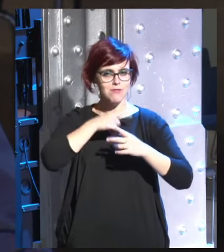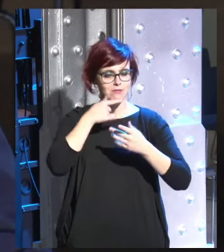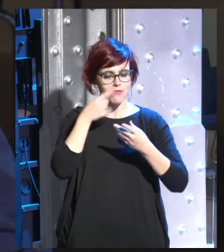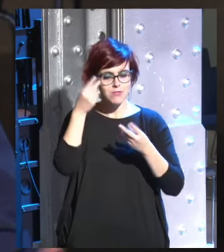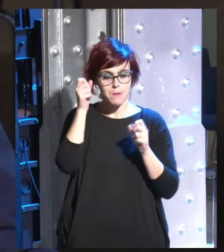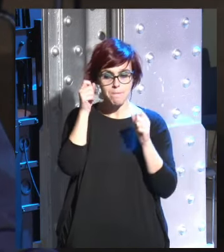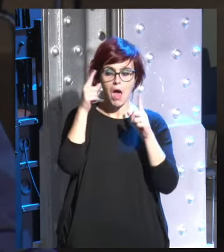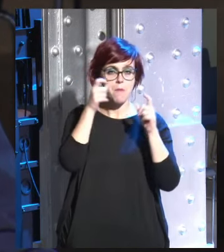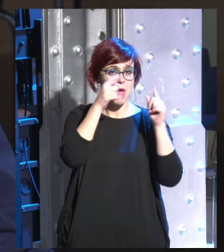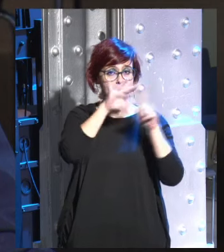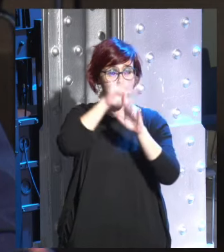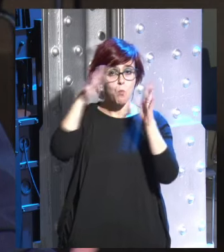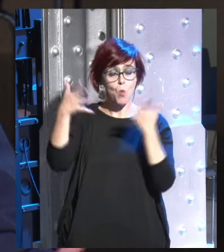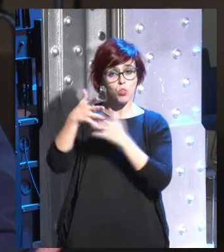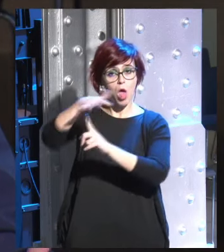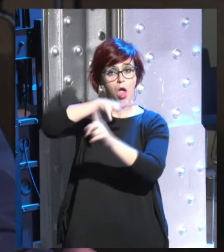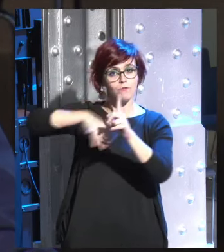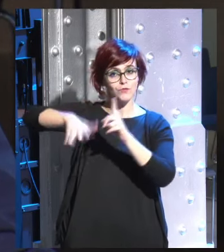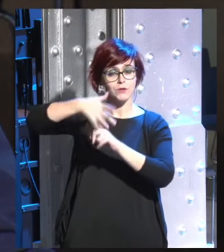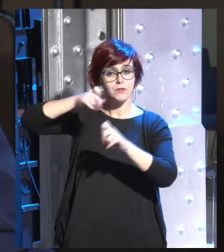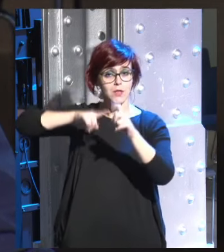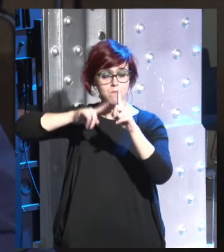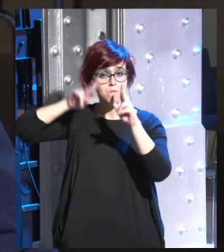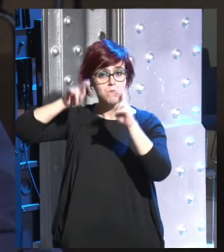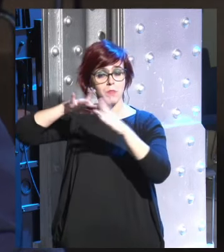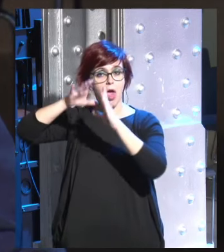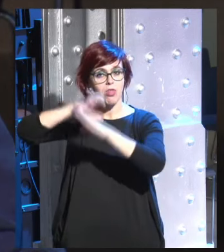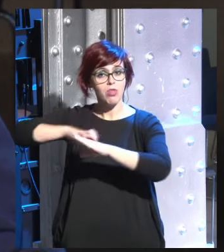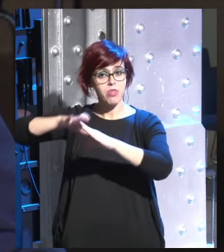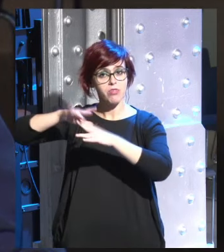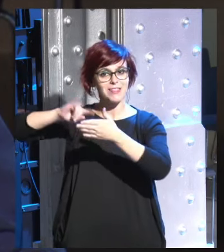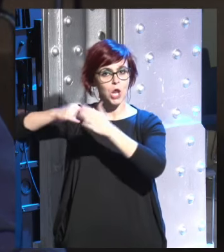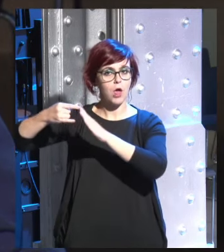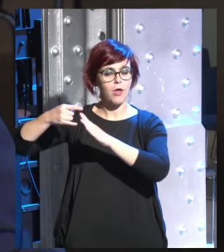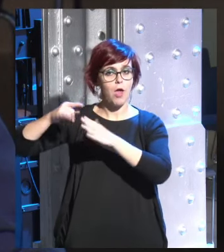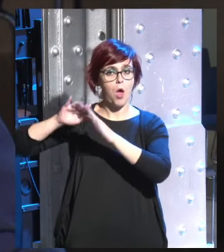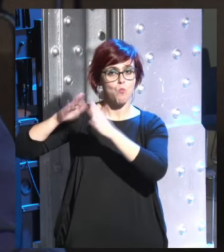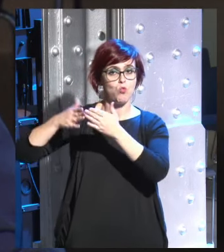de lo que está ocurriendo en esa avanzadilla de la ciencia y la tecnología